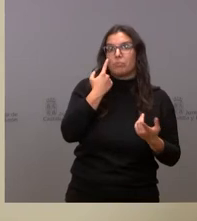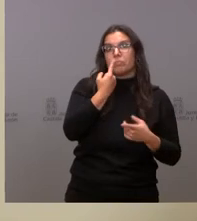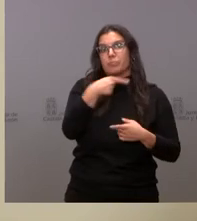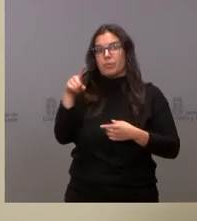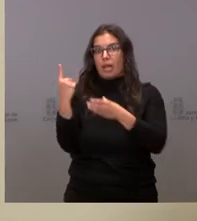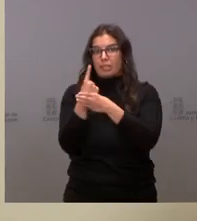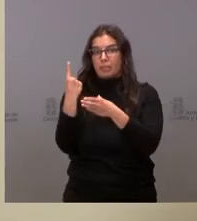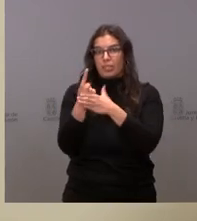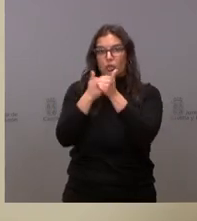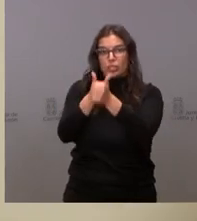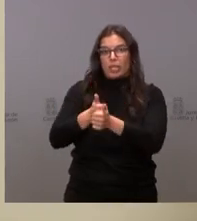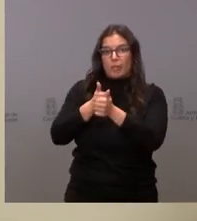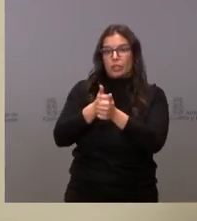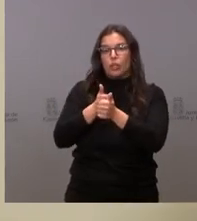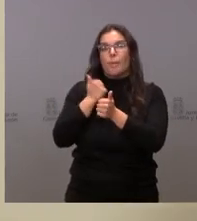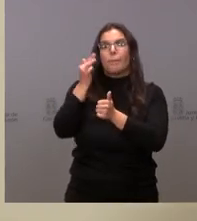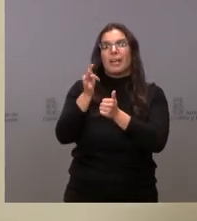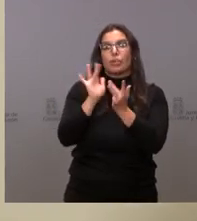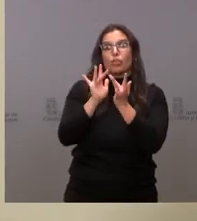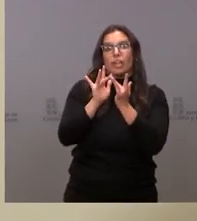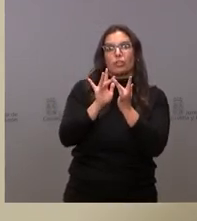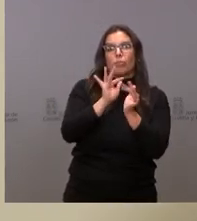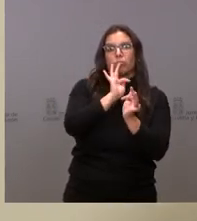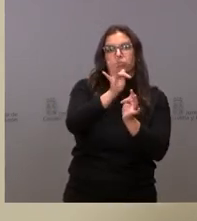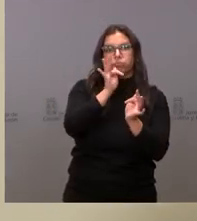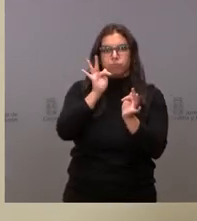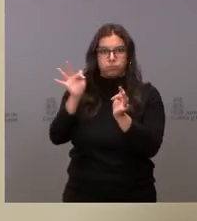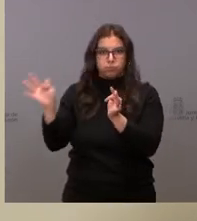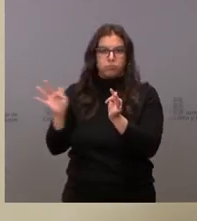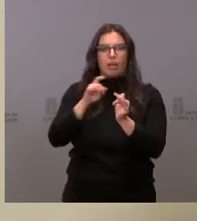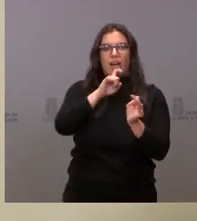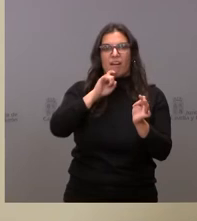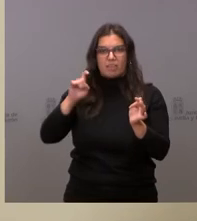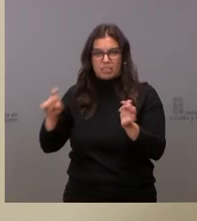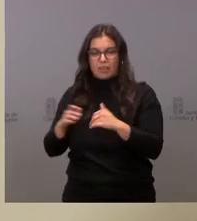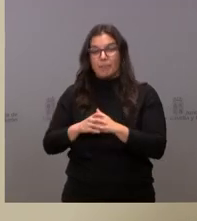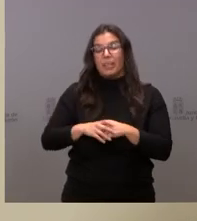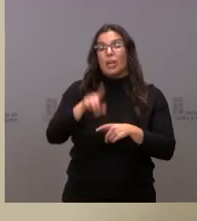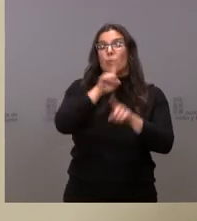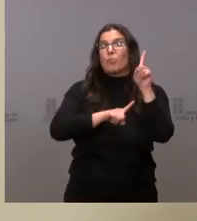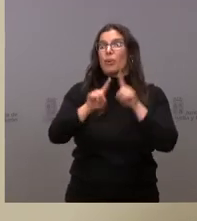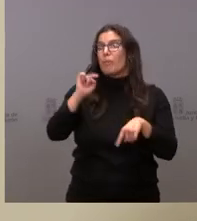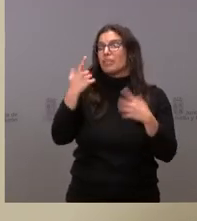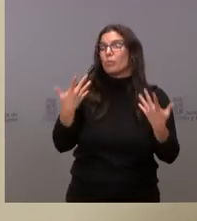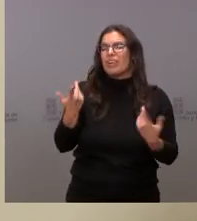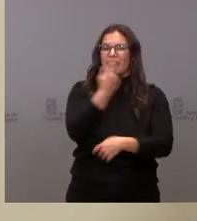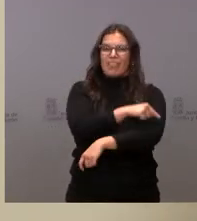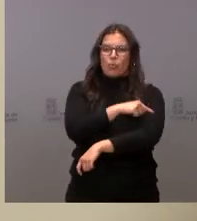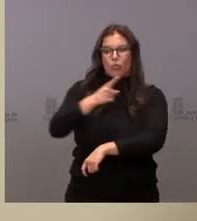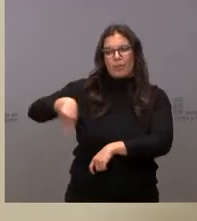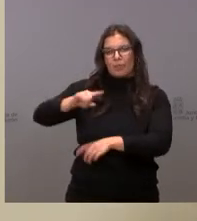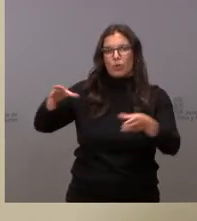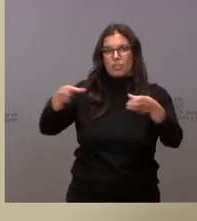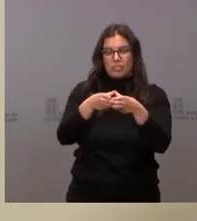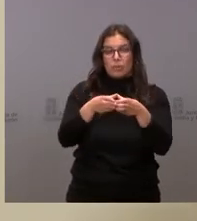rastreo. Y sí que es verdad, hay un problema específico en la vacunación de algunos de estos colectivos, entre otras cosas, porque gran